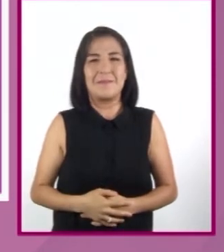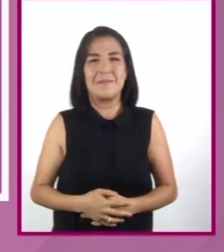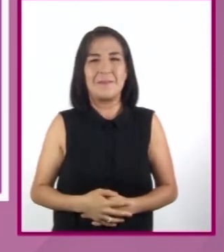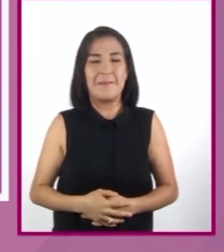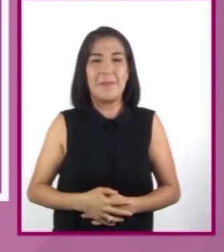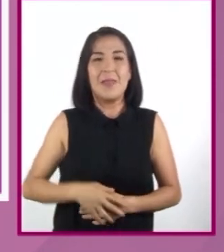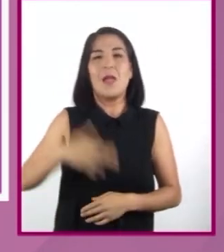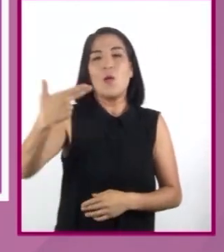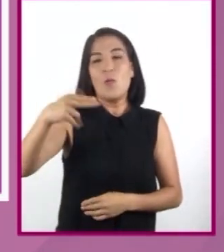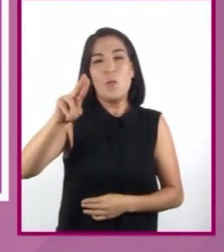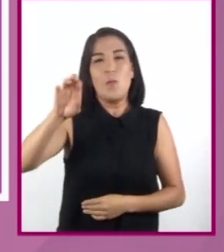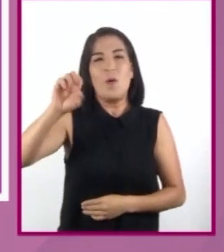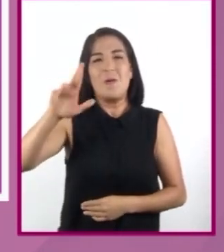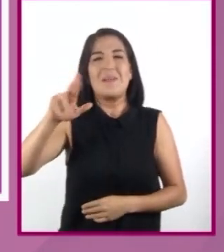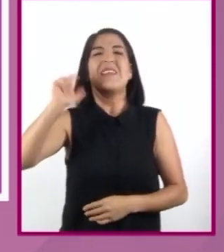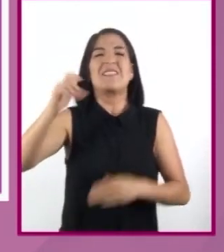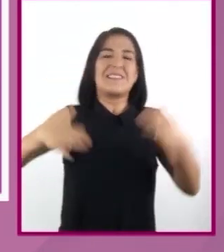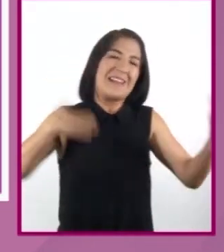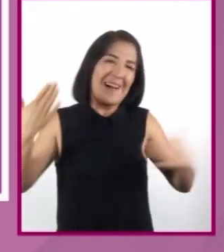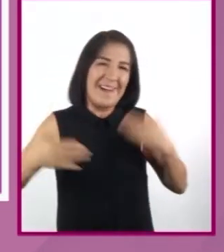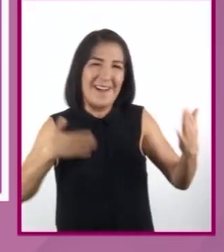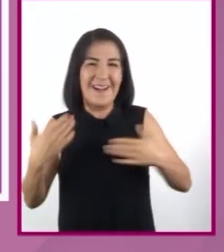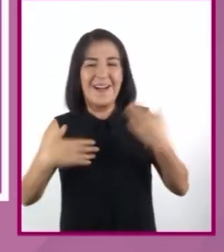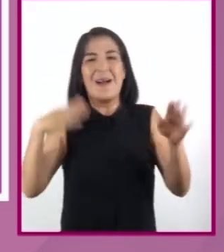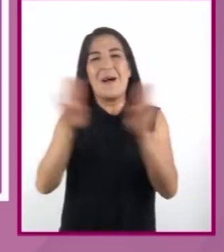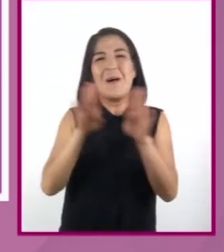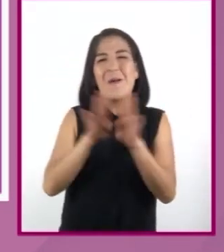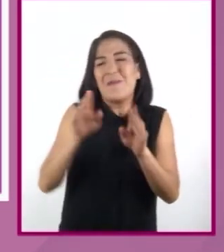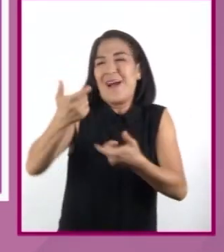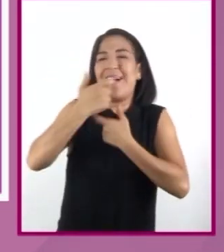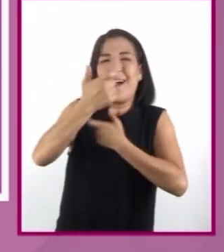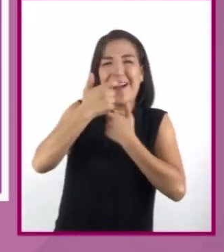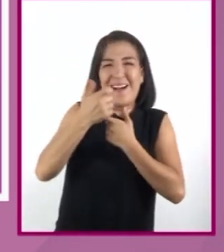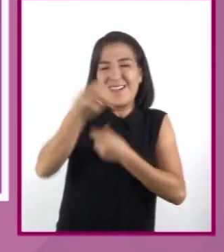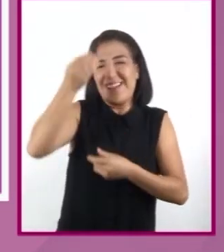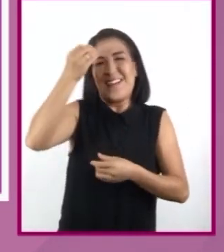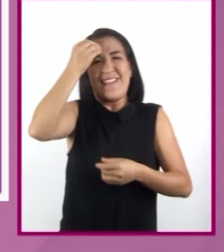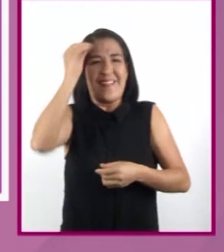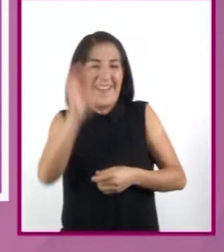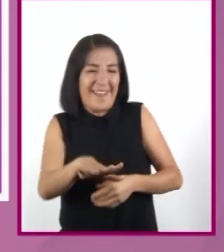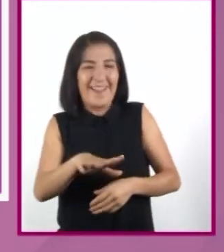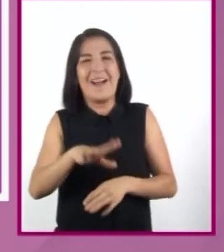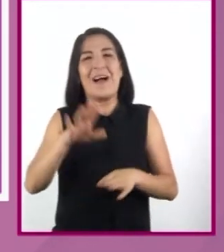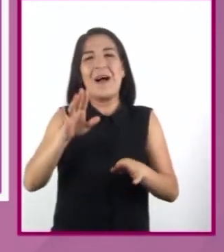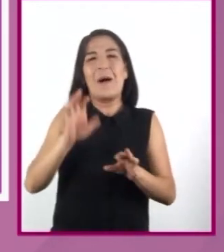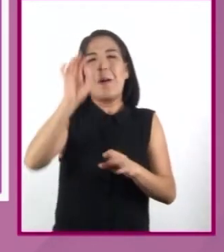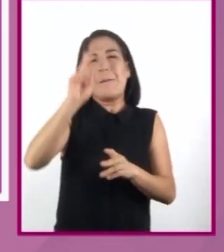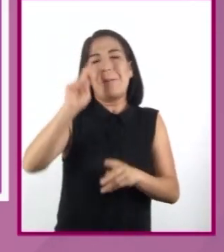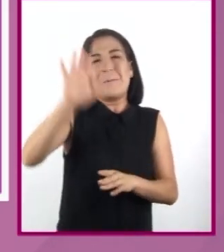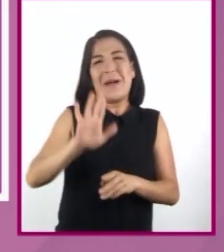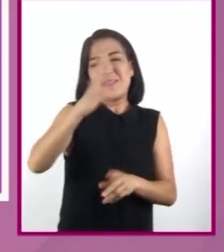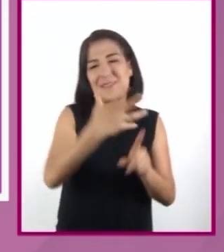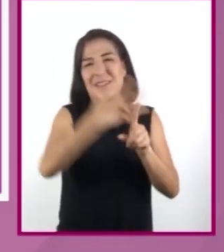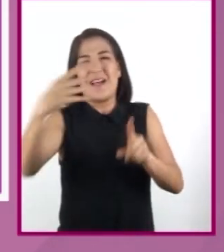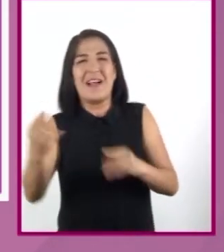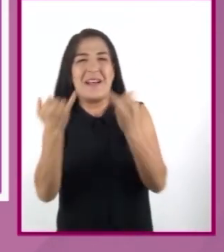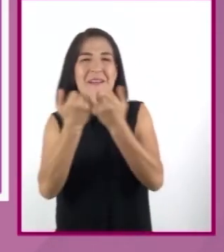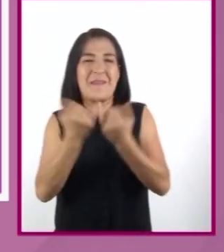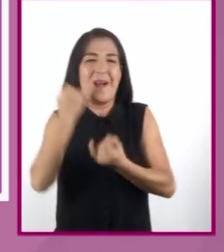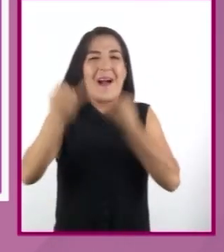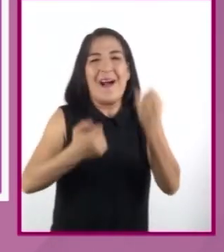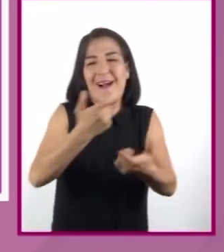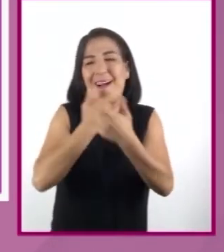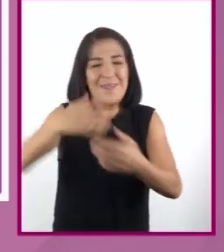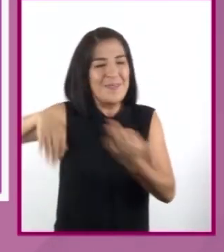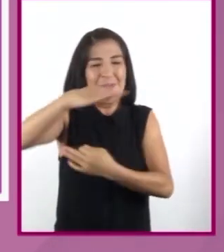Humor Enfatiza la ironía, la sátira, el sarcasmo, el desconcierto o situaciones extravagantes que provoquen